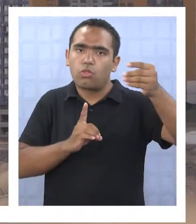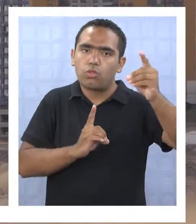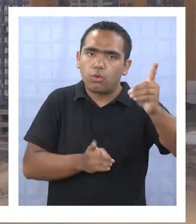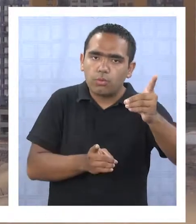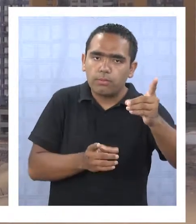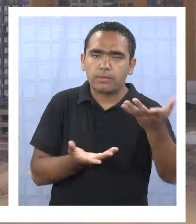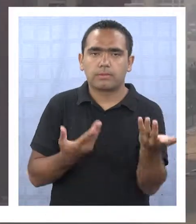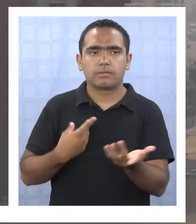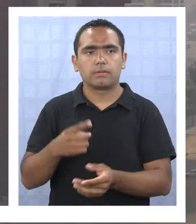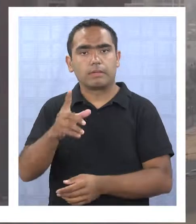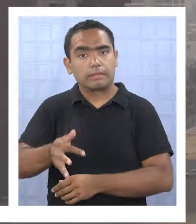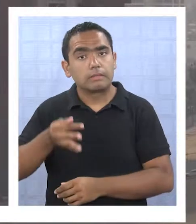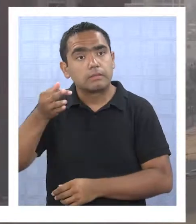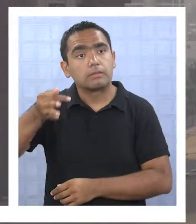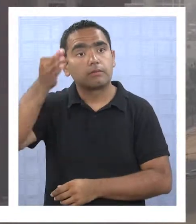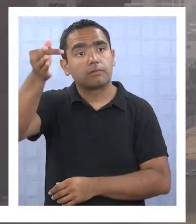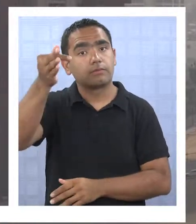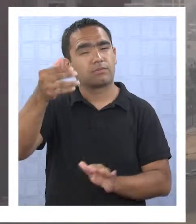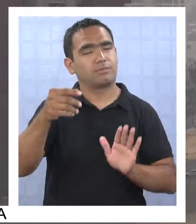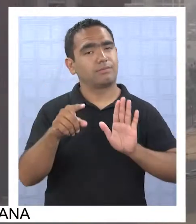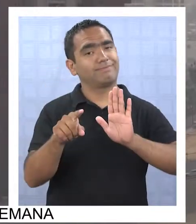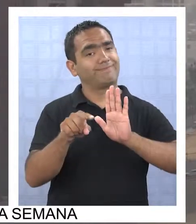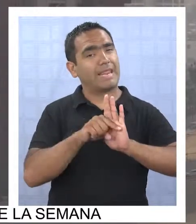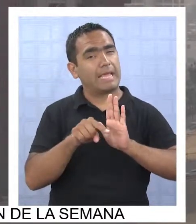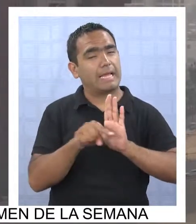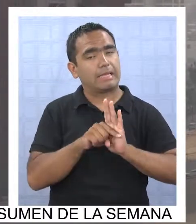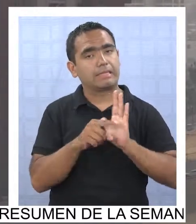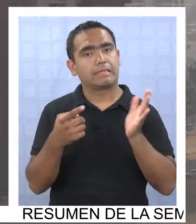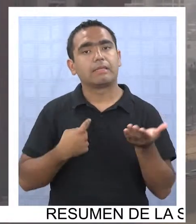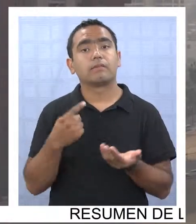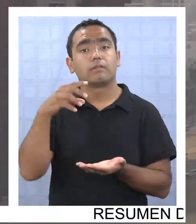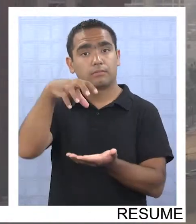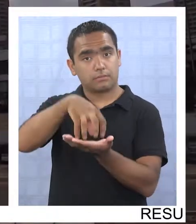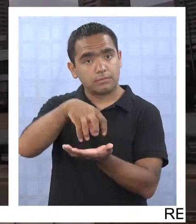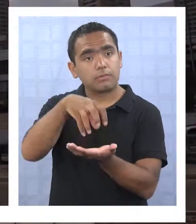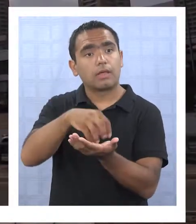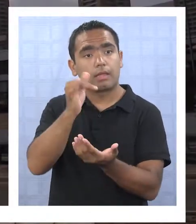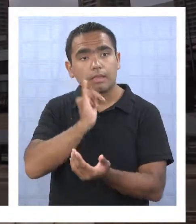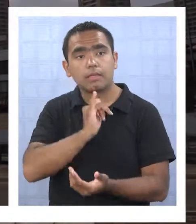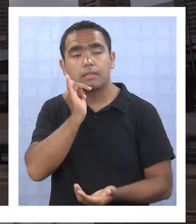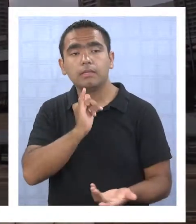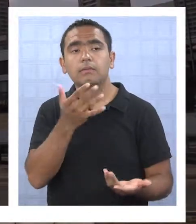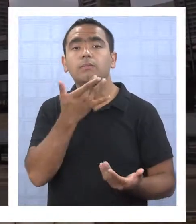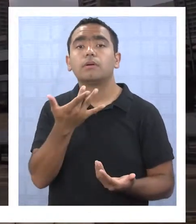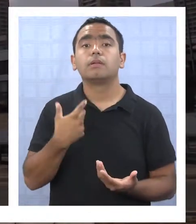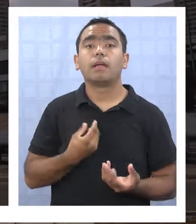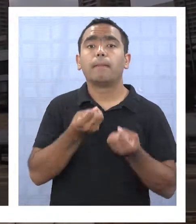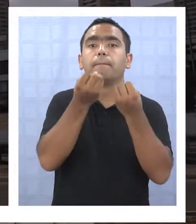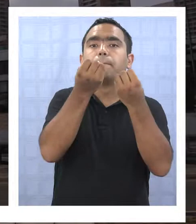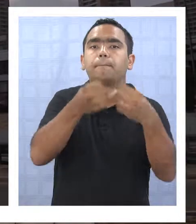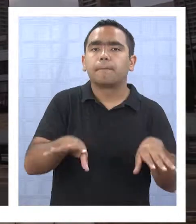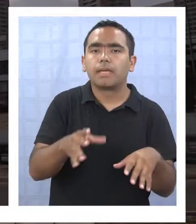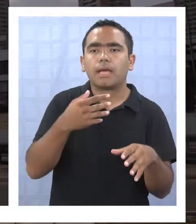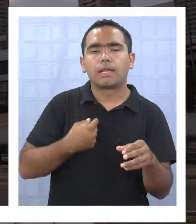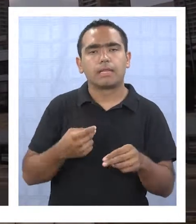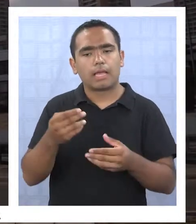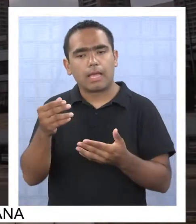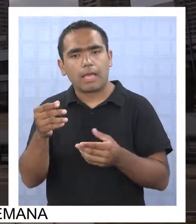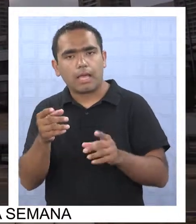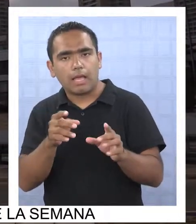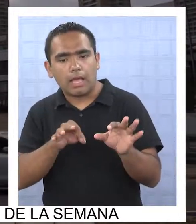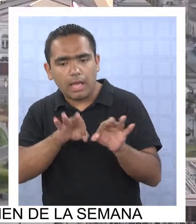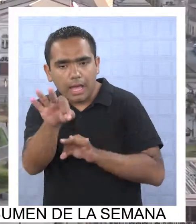Algo que a futuro dejará su huella negativa en la urbanización de nuestra ciudad que está perdiendo su patrimonio arquitectónico